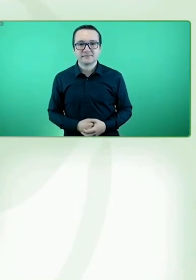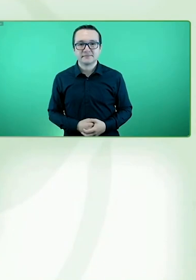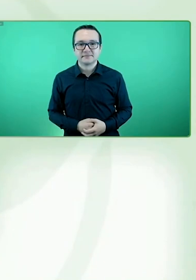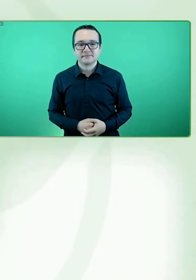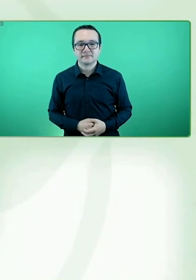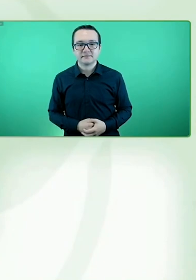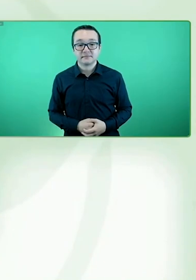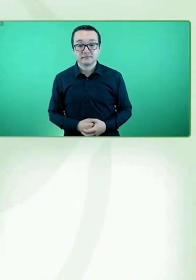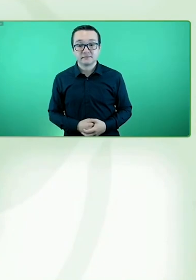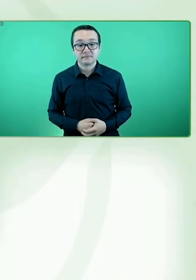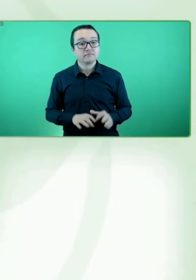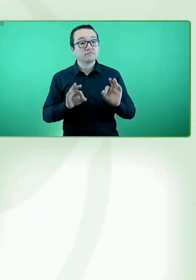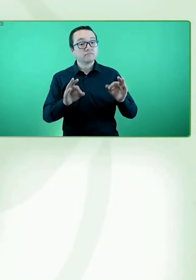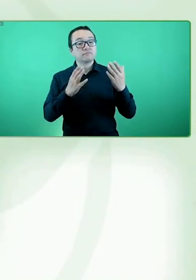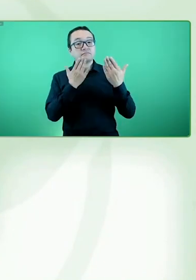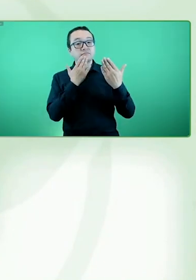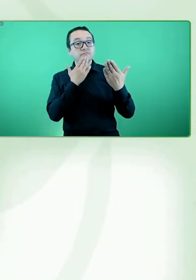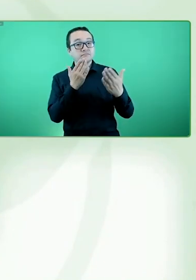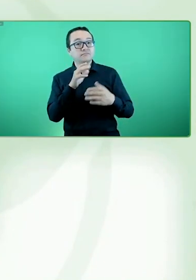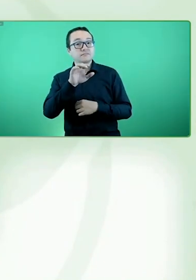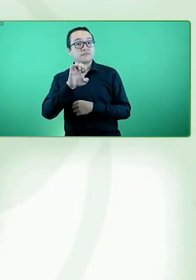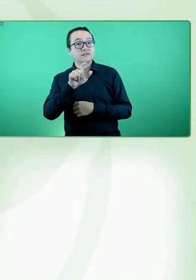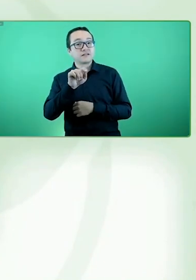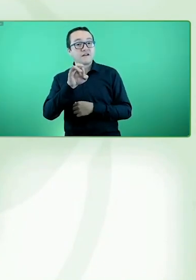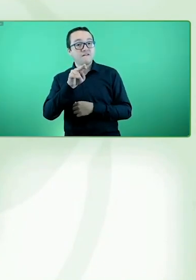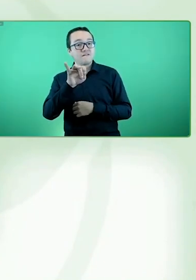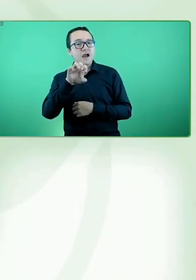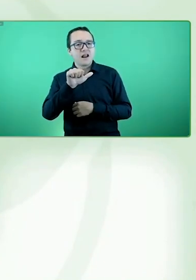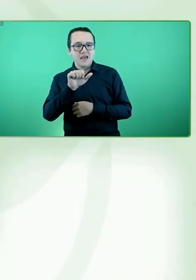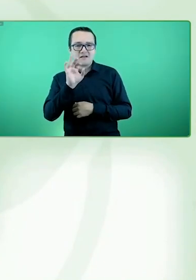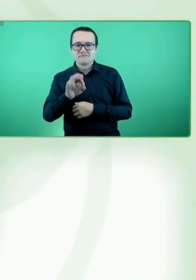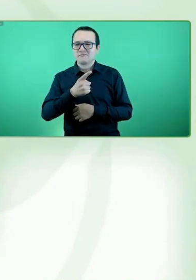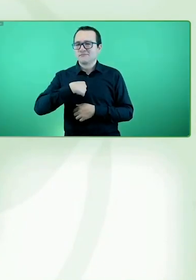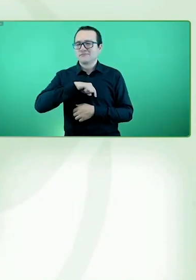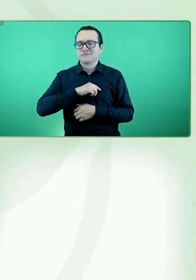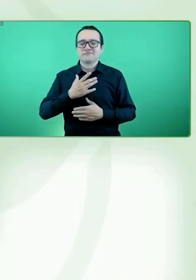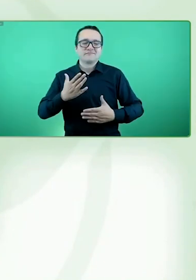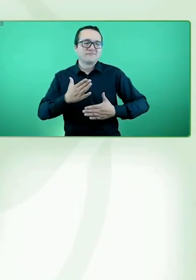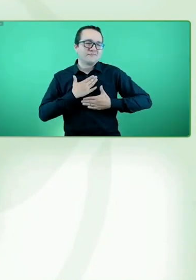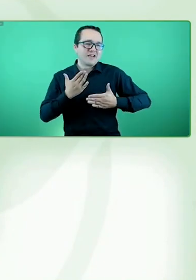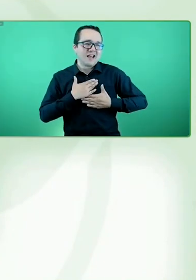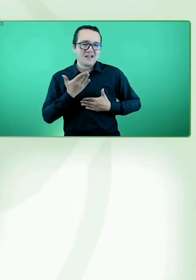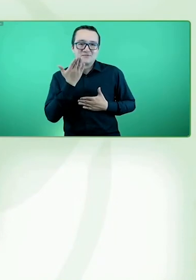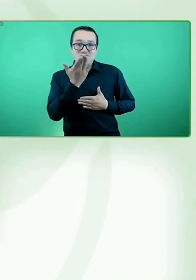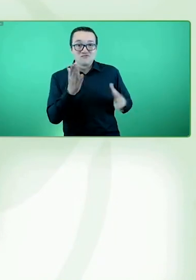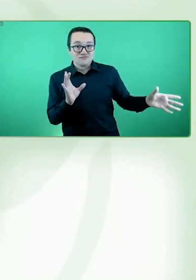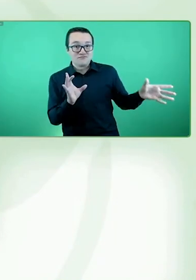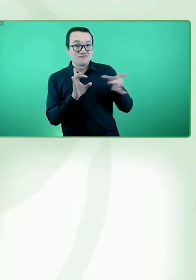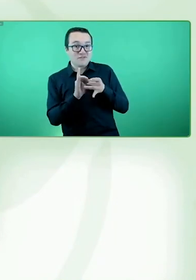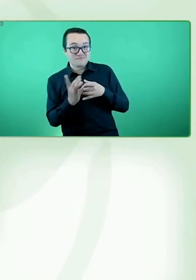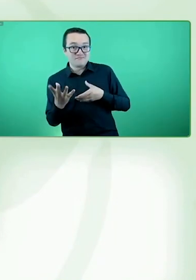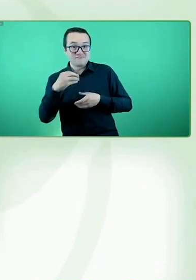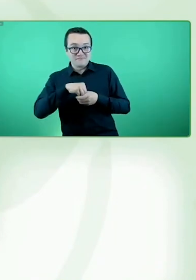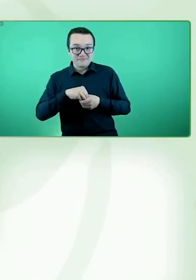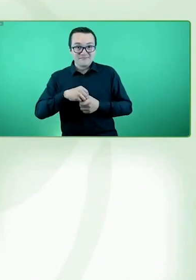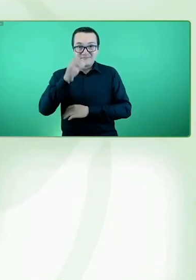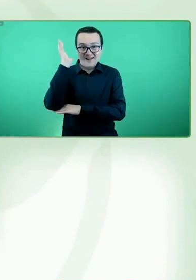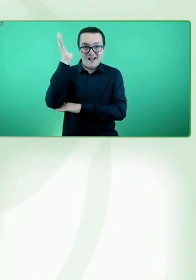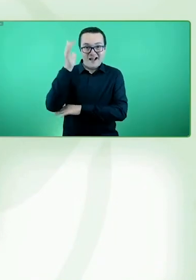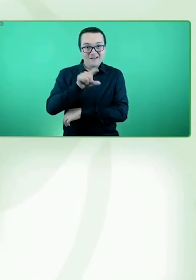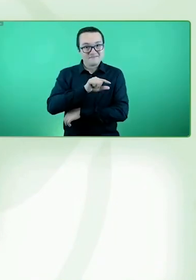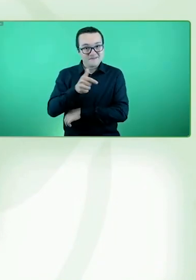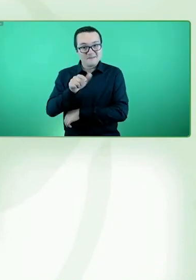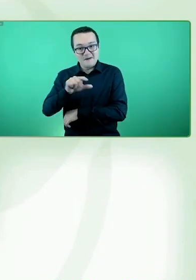Muchísimas gracias Estefanía, estamos muy felices de contar contigo en este panel de conversación y por